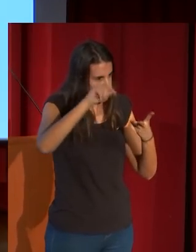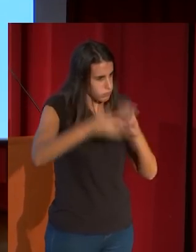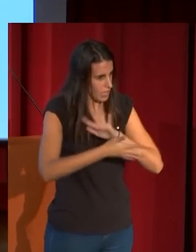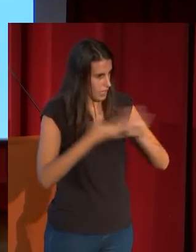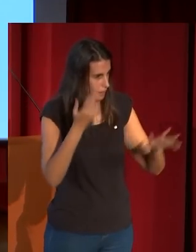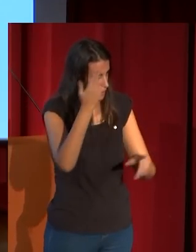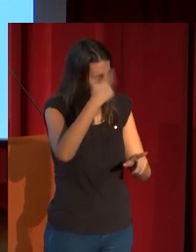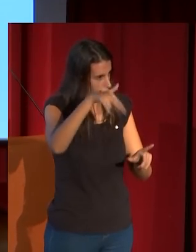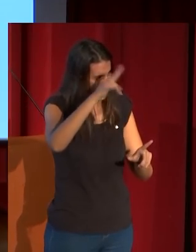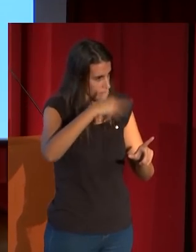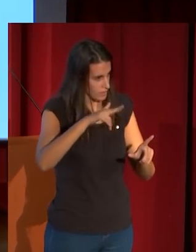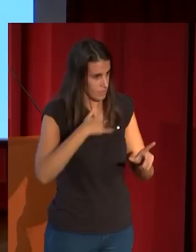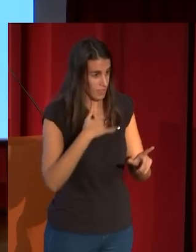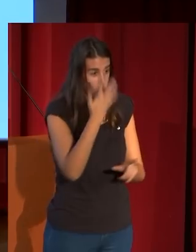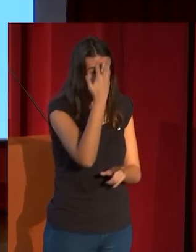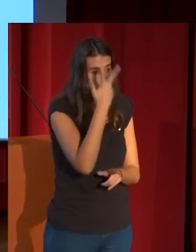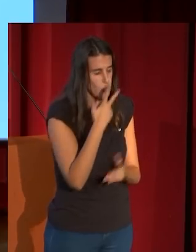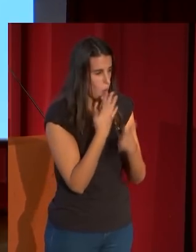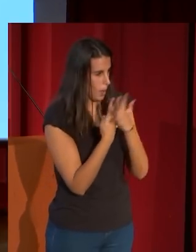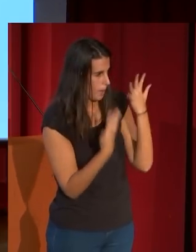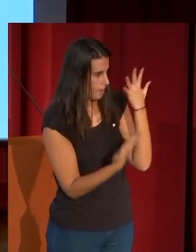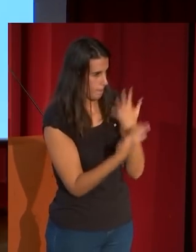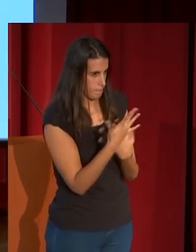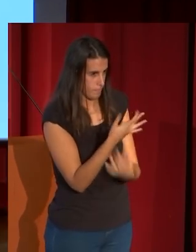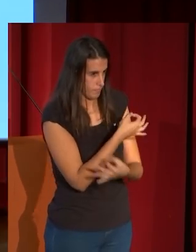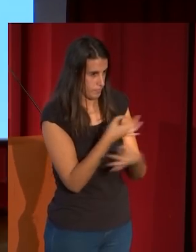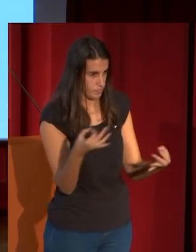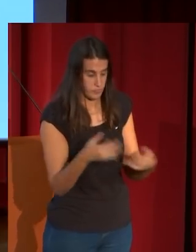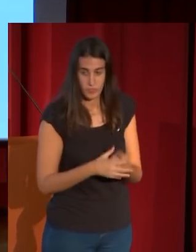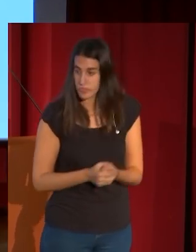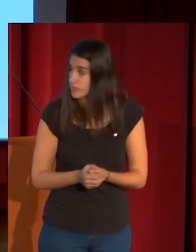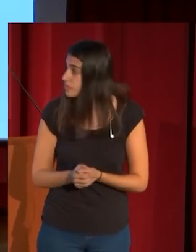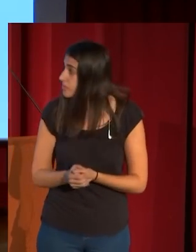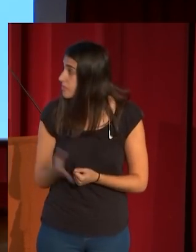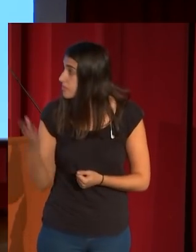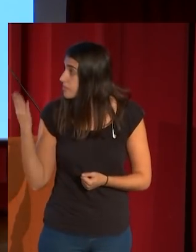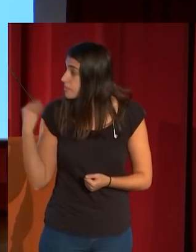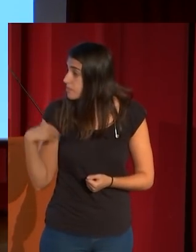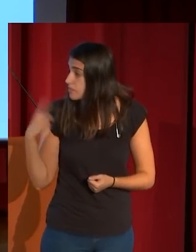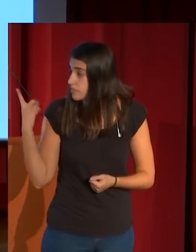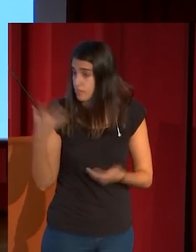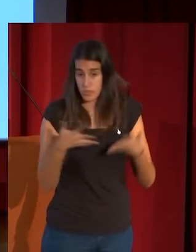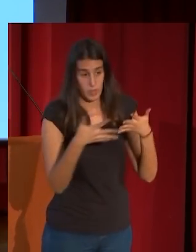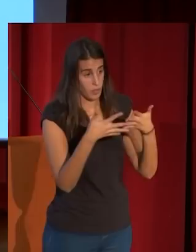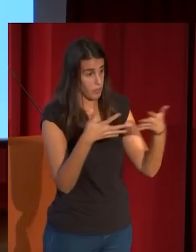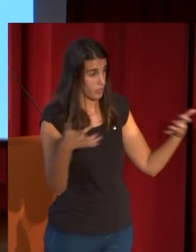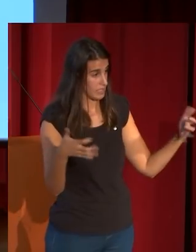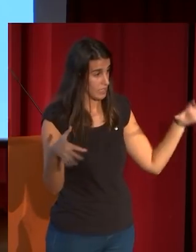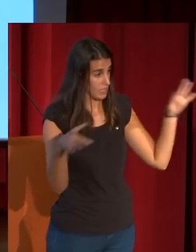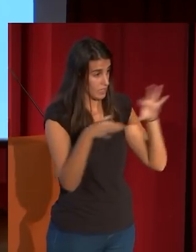haciendo un paralelo de colores, como ven, muy sugestivo. Pero, como en la frase que elegimos para